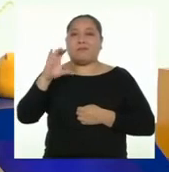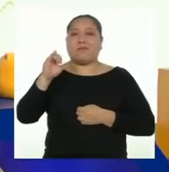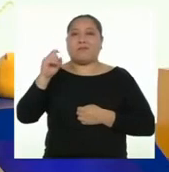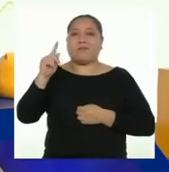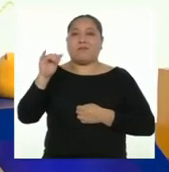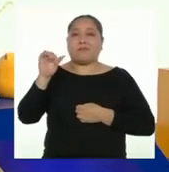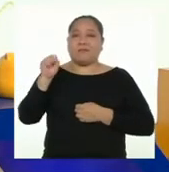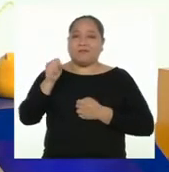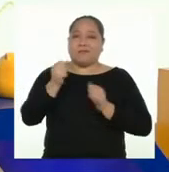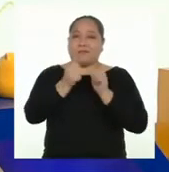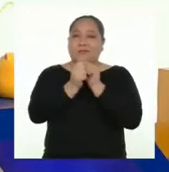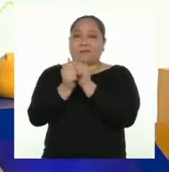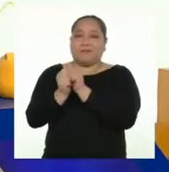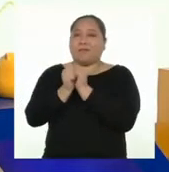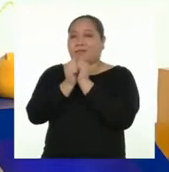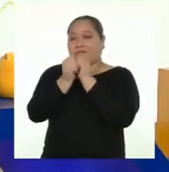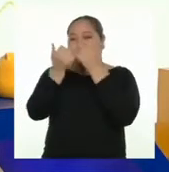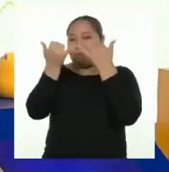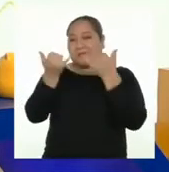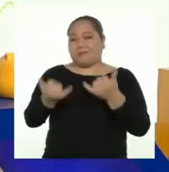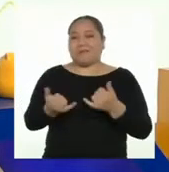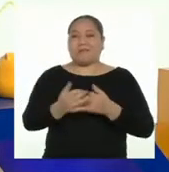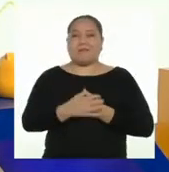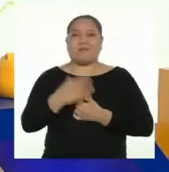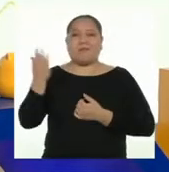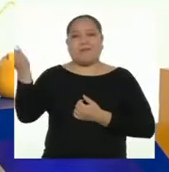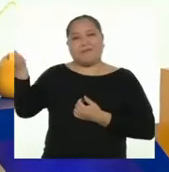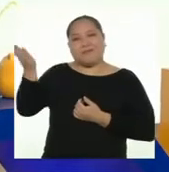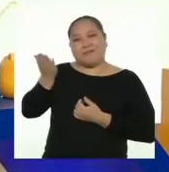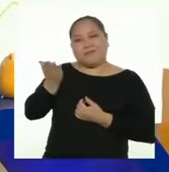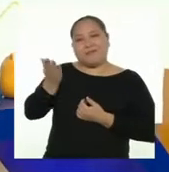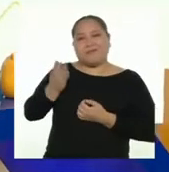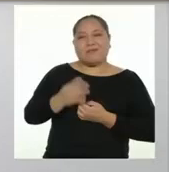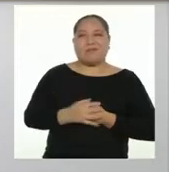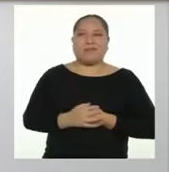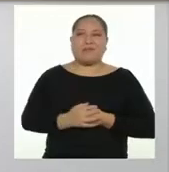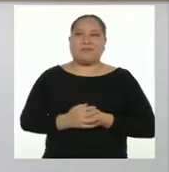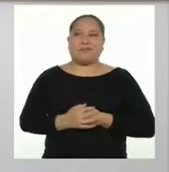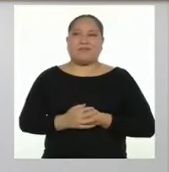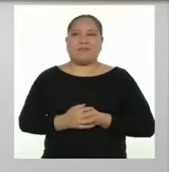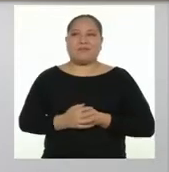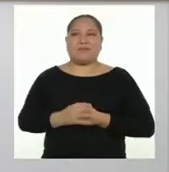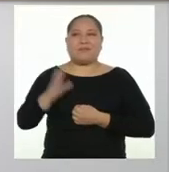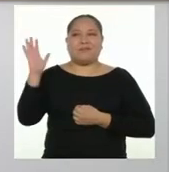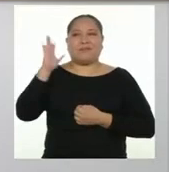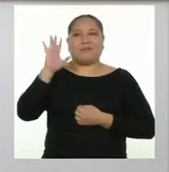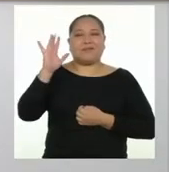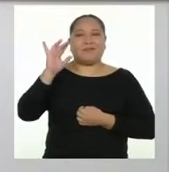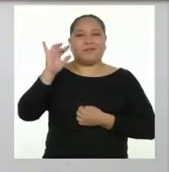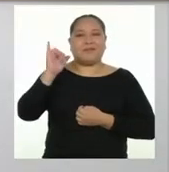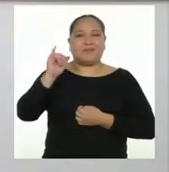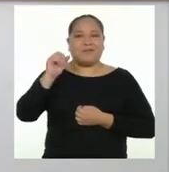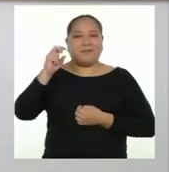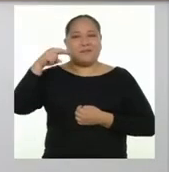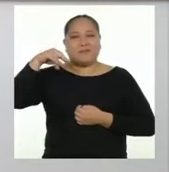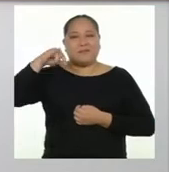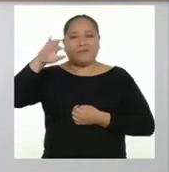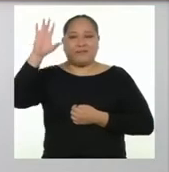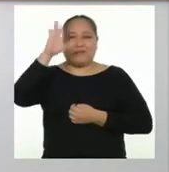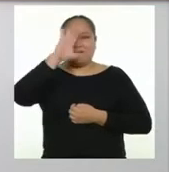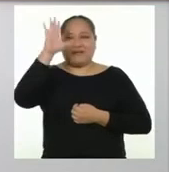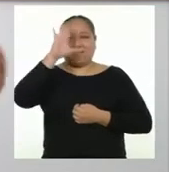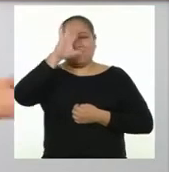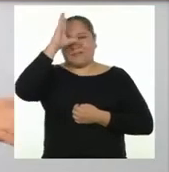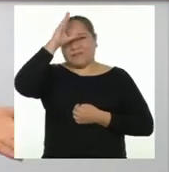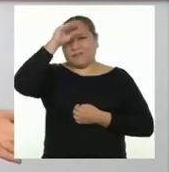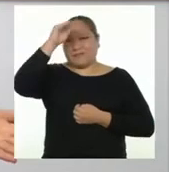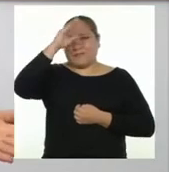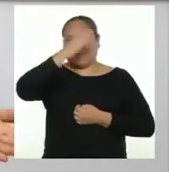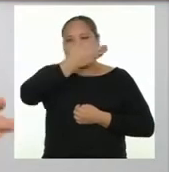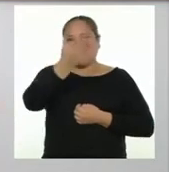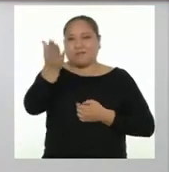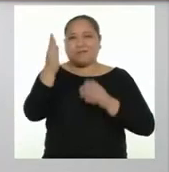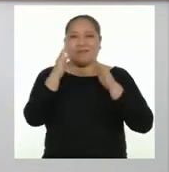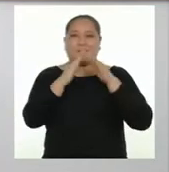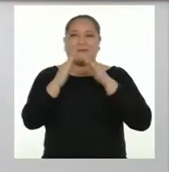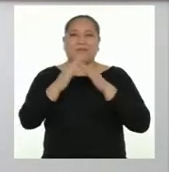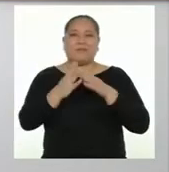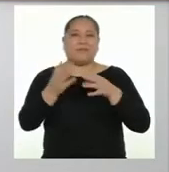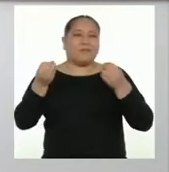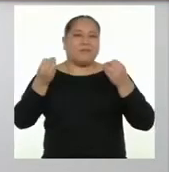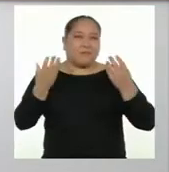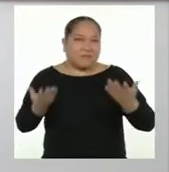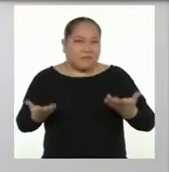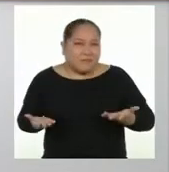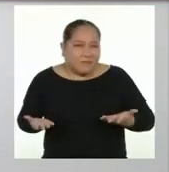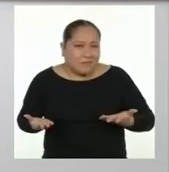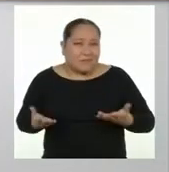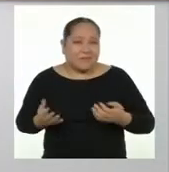Espino nos va a acompañar el día de hoy. Démosle la bienvenida. Hola, Yanira. Hola a todas y todos en sus casas.